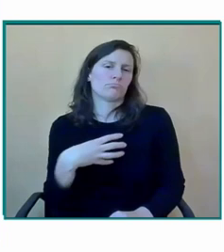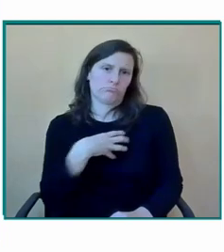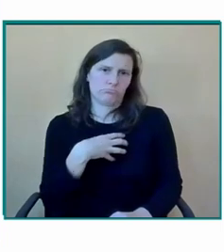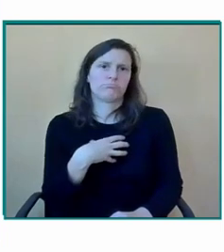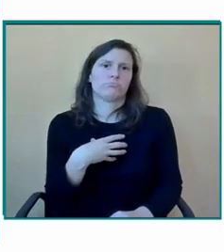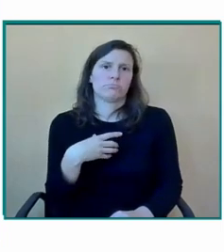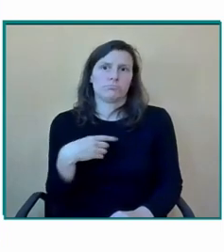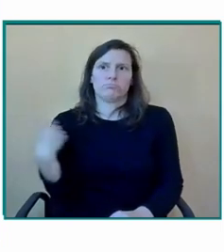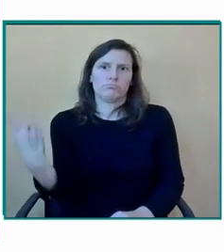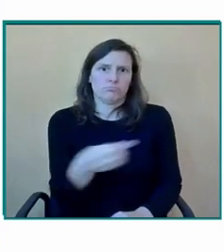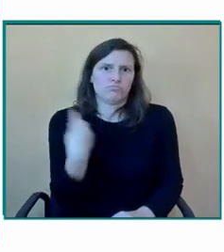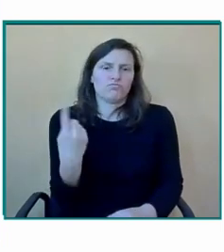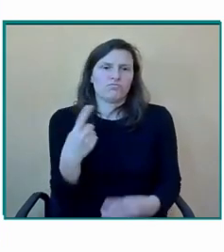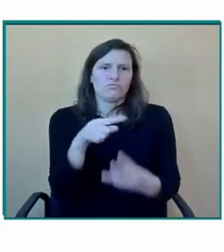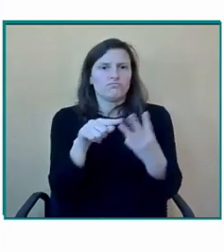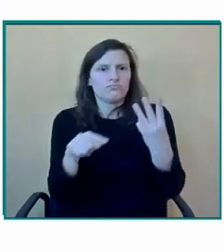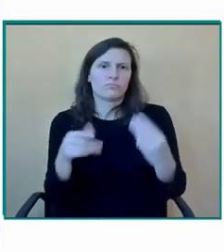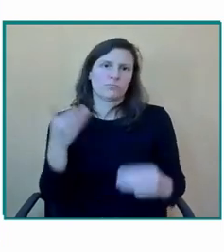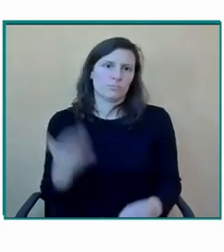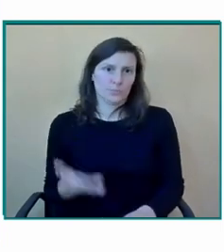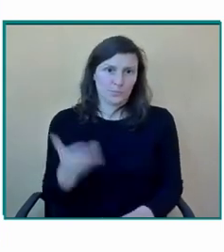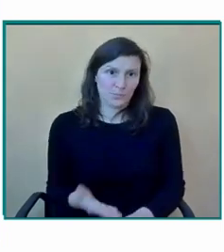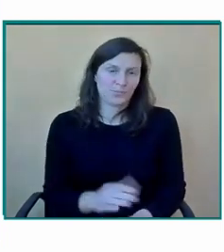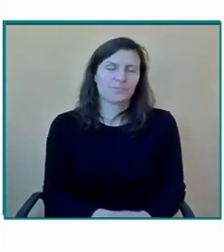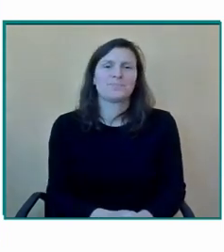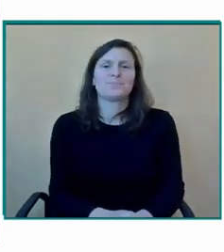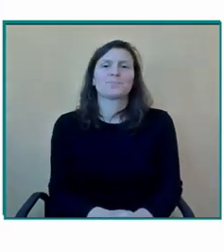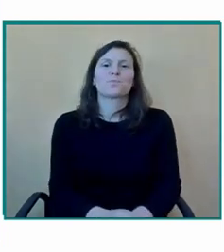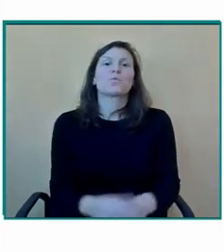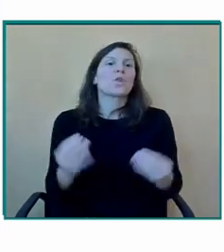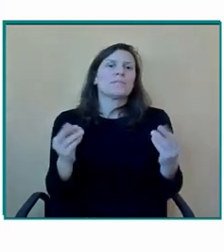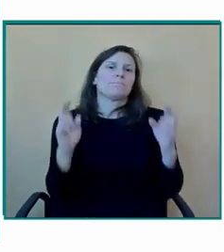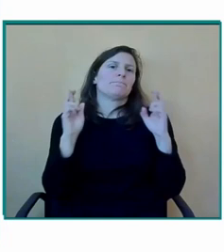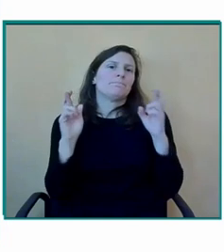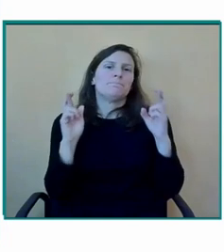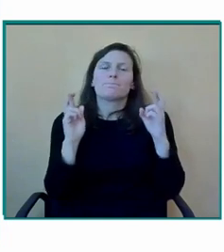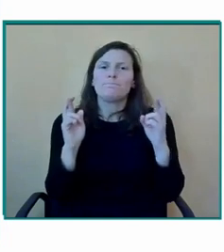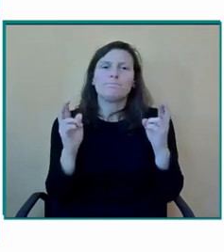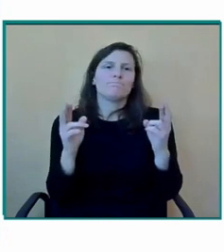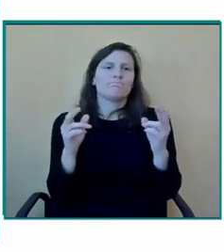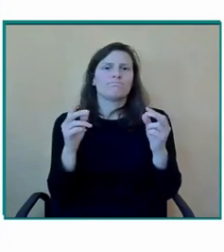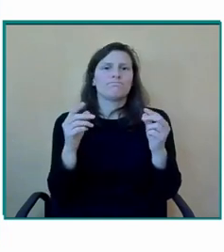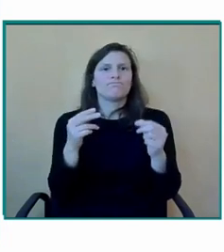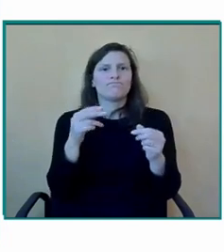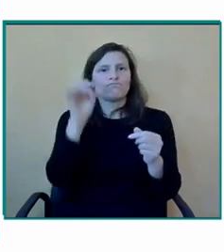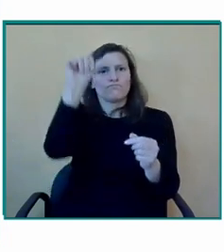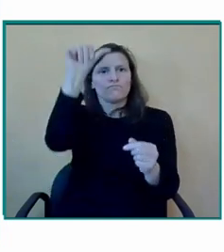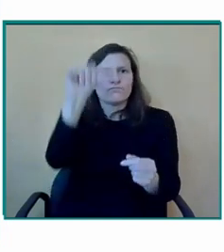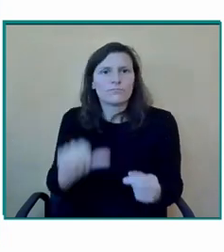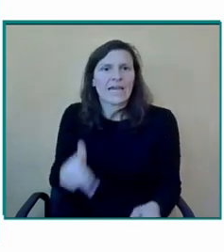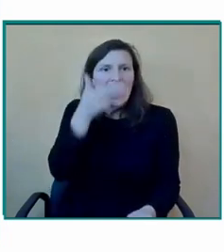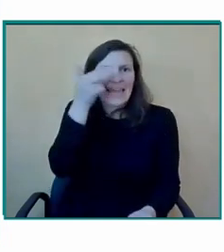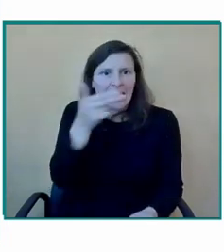en estas horas que vais a estar debatiendo, que va a presentarse el Colegio Público del Sol y